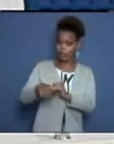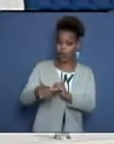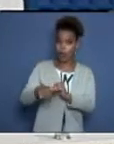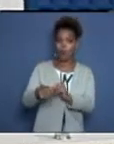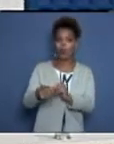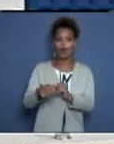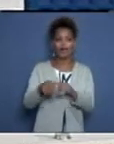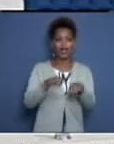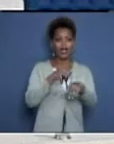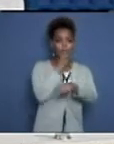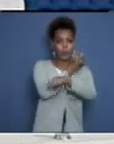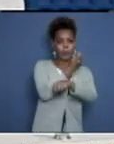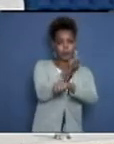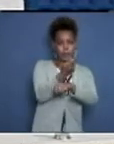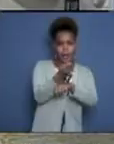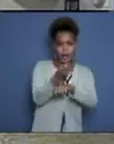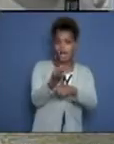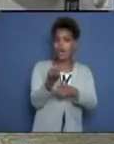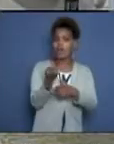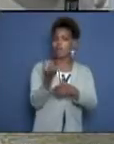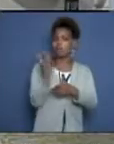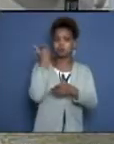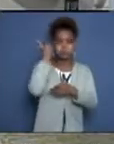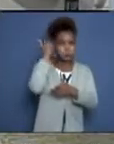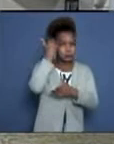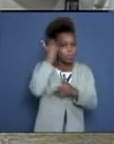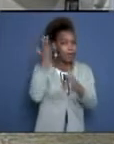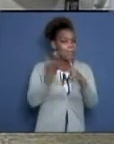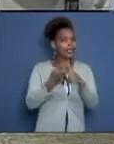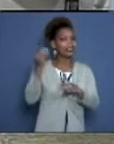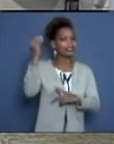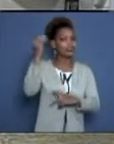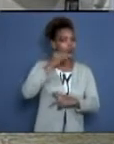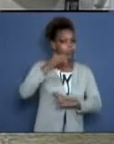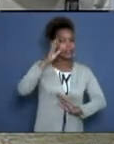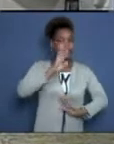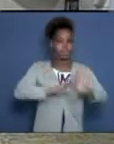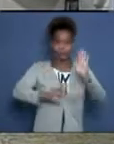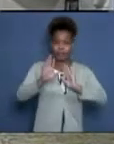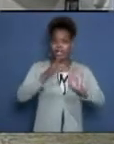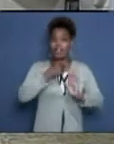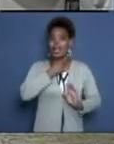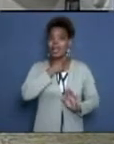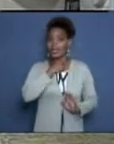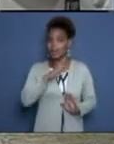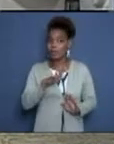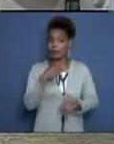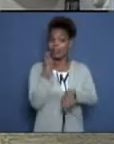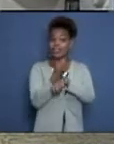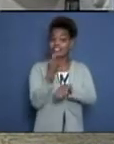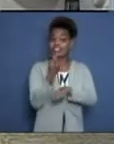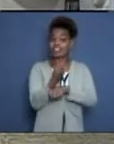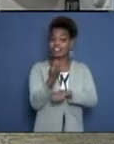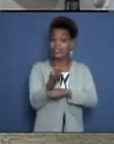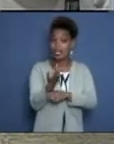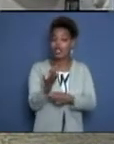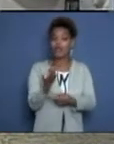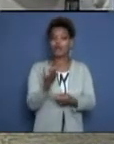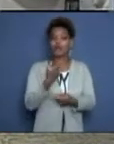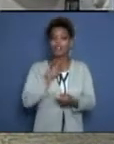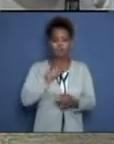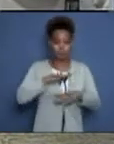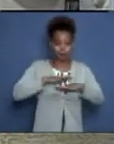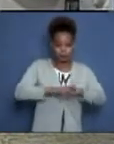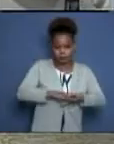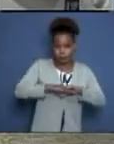Los preparamos, se les brindó una capacitación, un curso paramédico en tiempo récord, y de esta manera ya ellos en estos